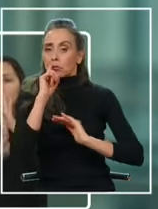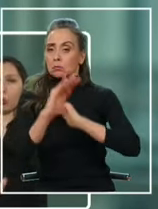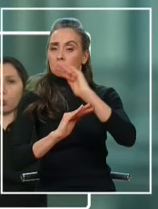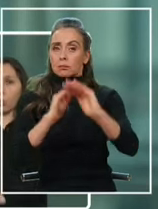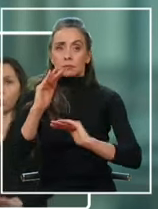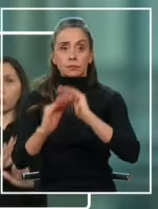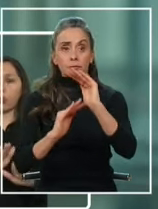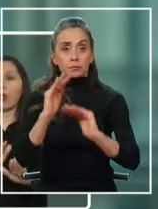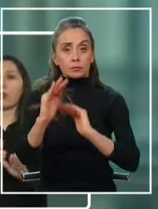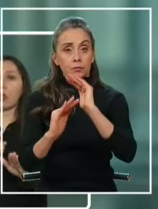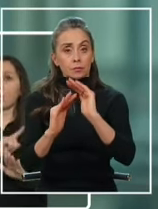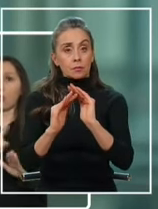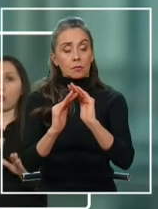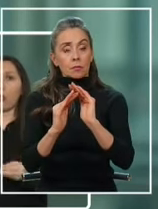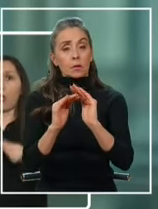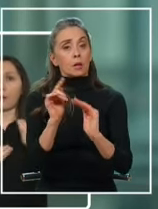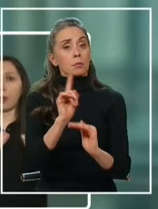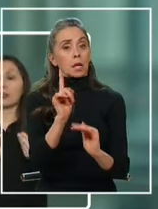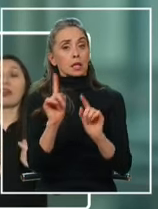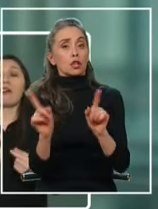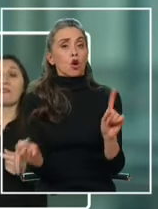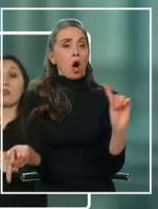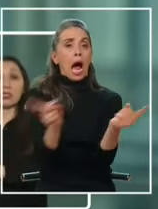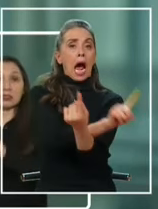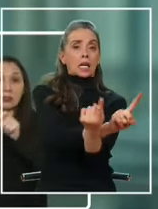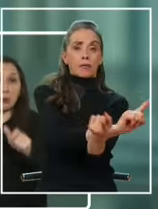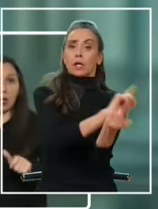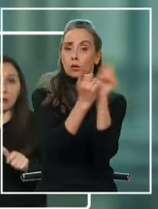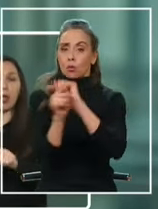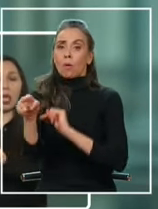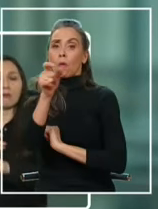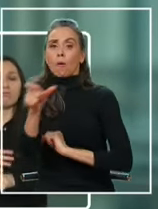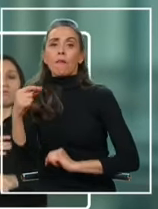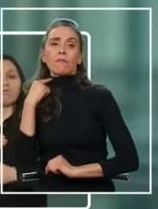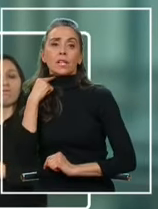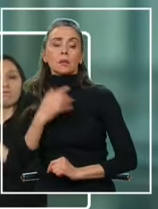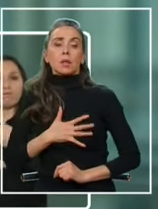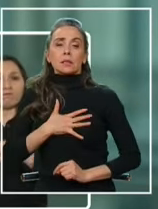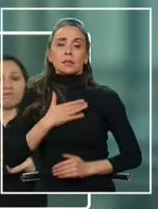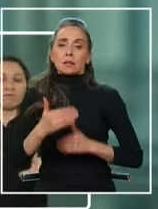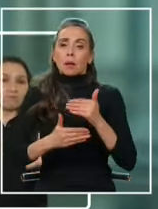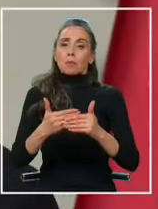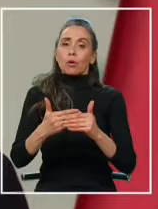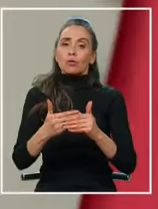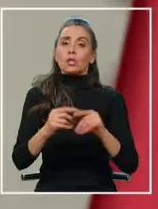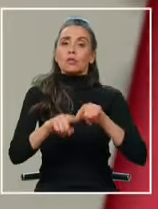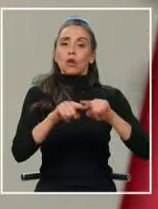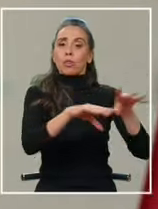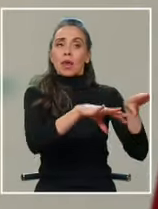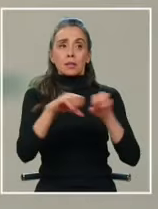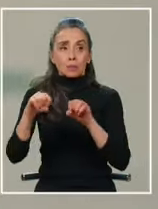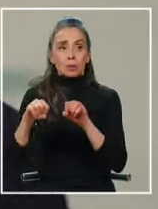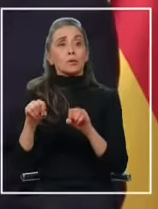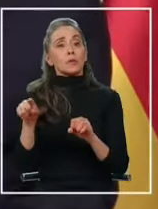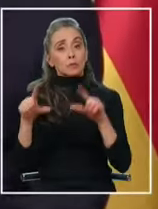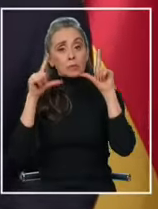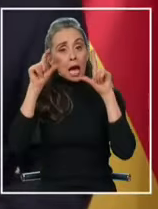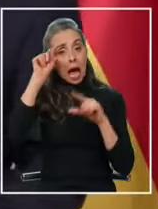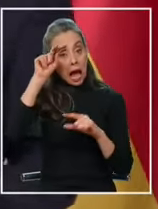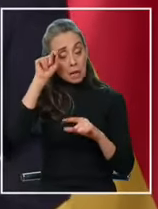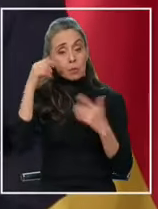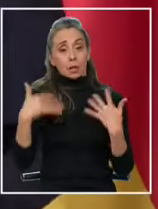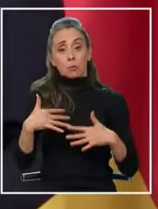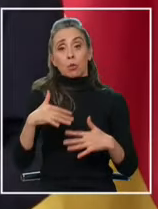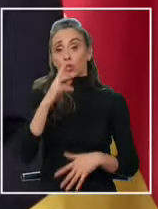resguardos para que esto no suceda y sean las víctimas las que se sientan parte de este proceso y sean protagonistas. En esta iniciativa Alemania